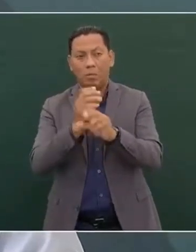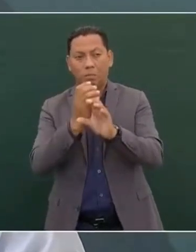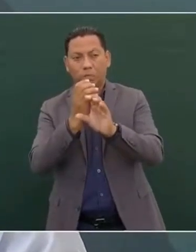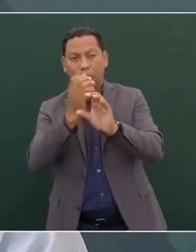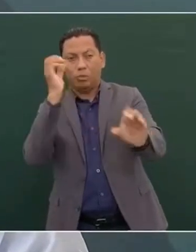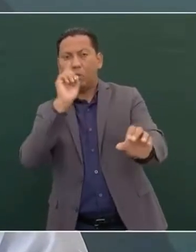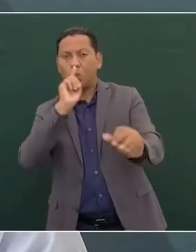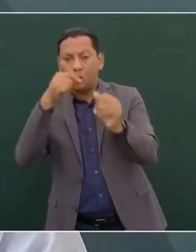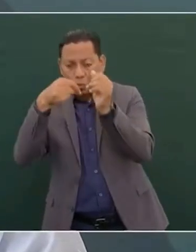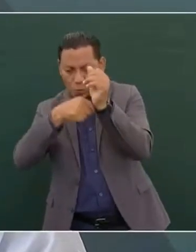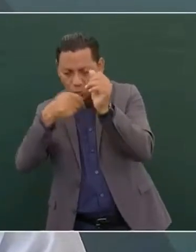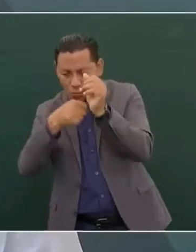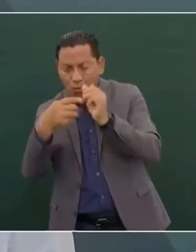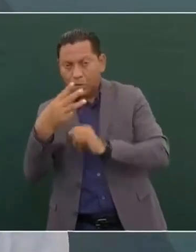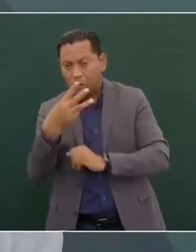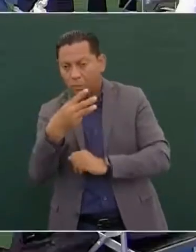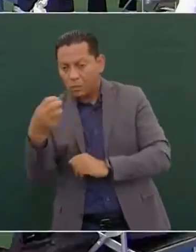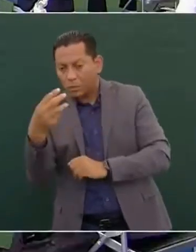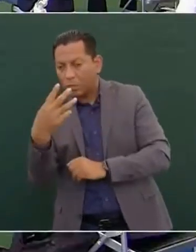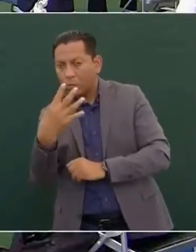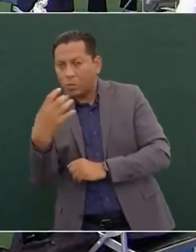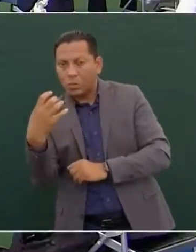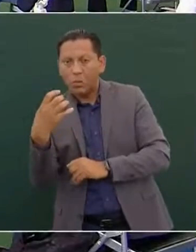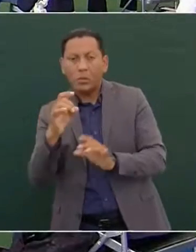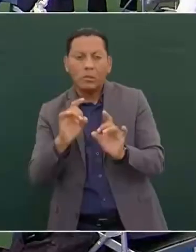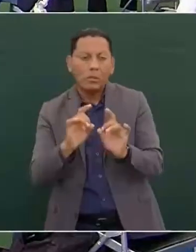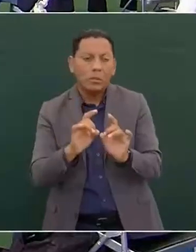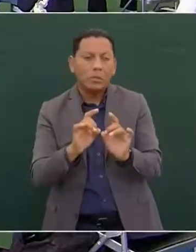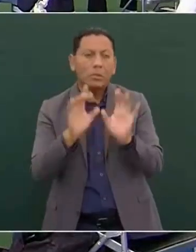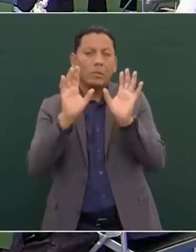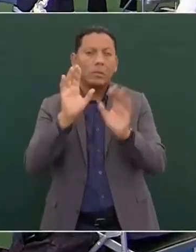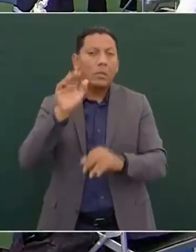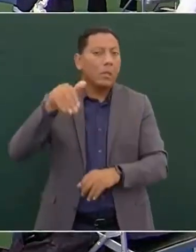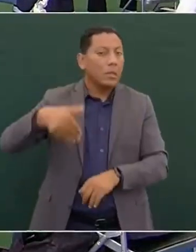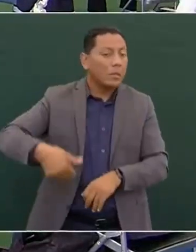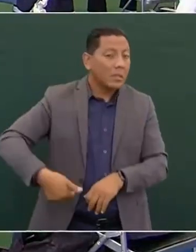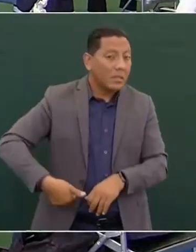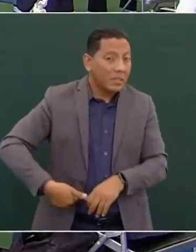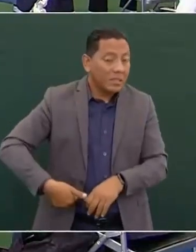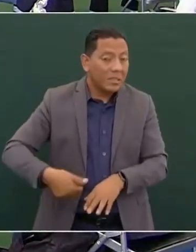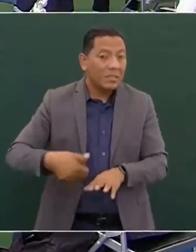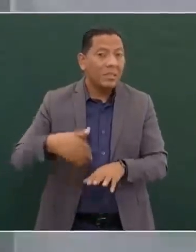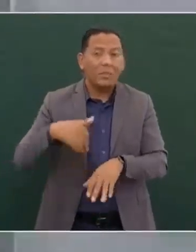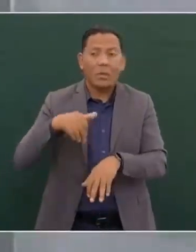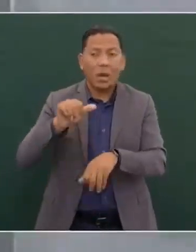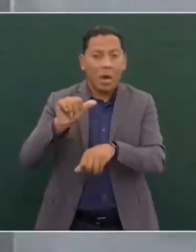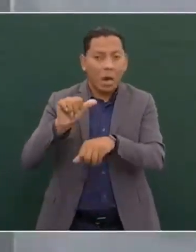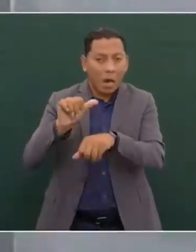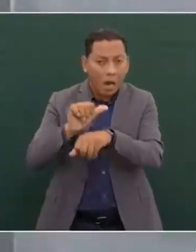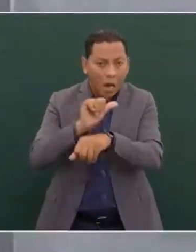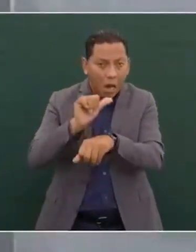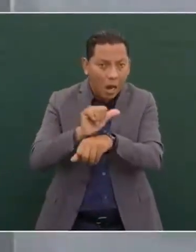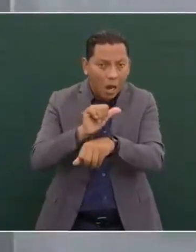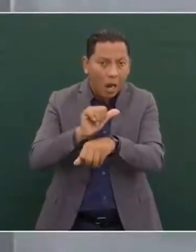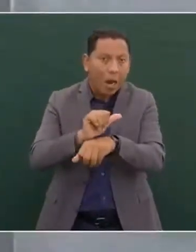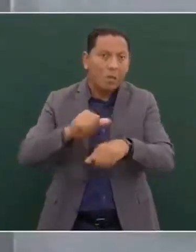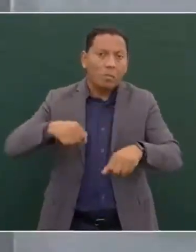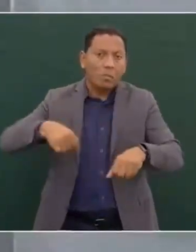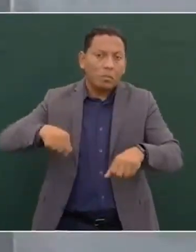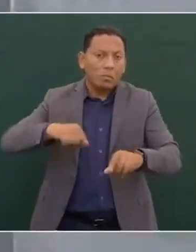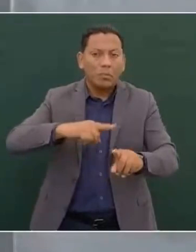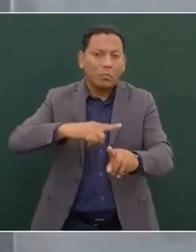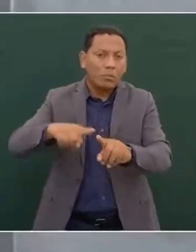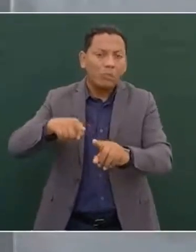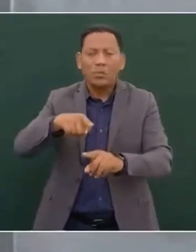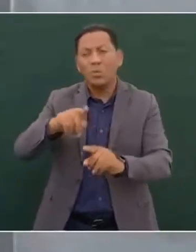un trailer y hay accidentes, trailers y otro tipo de vehículos. Entonces, tenemos que cuidar eso.